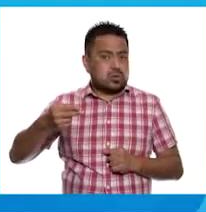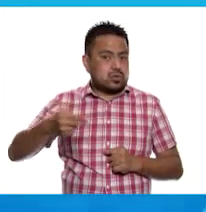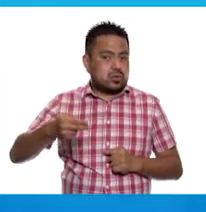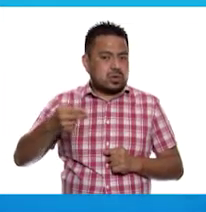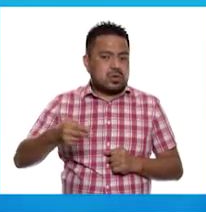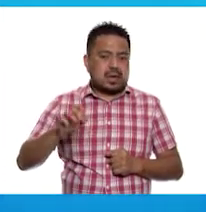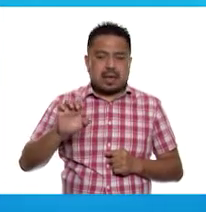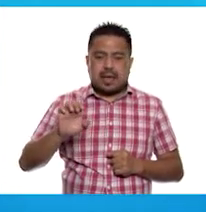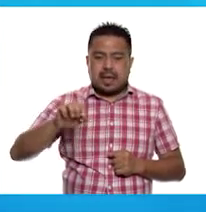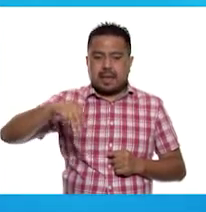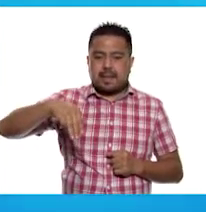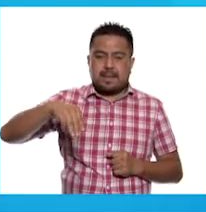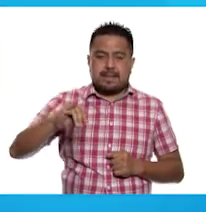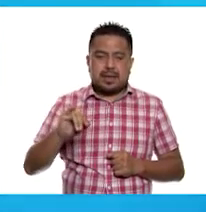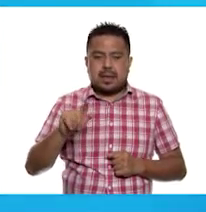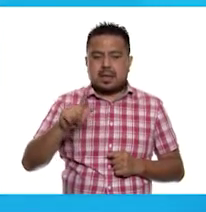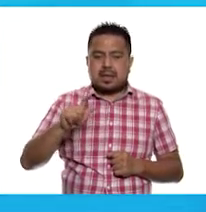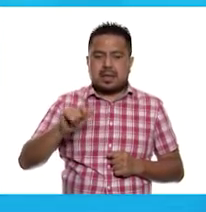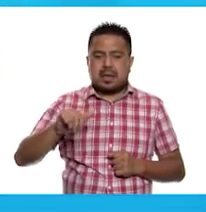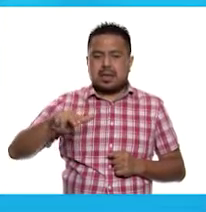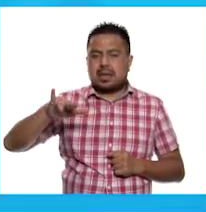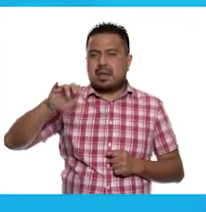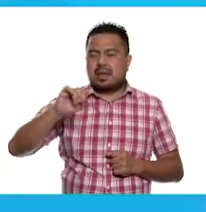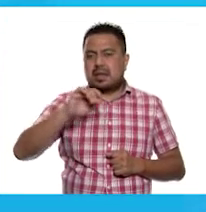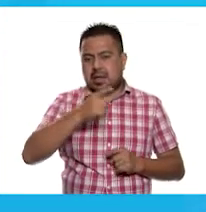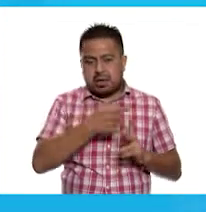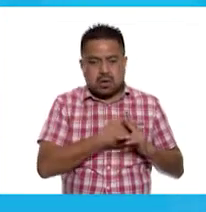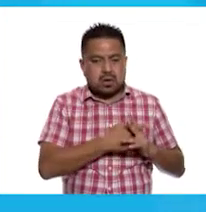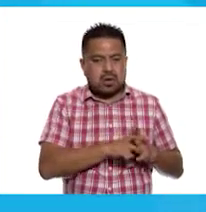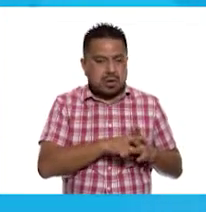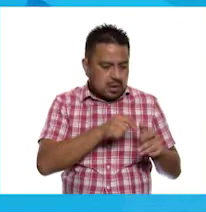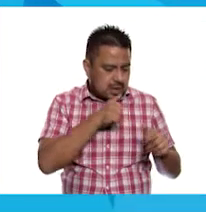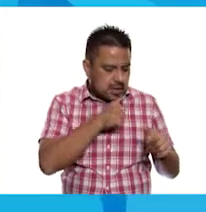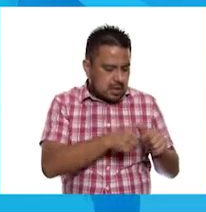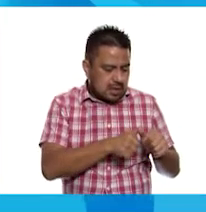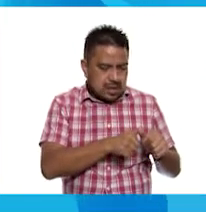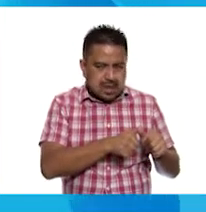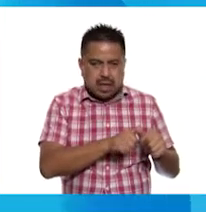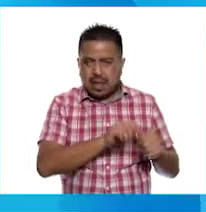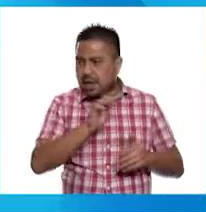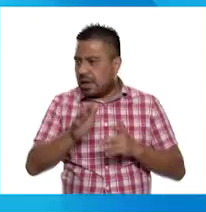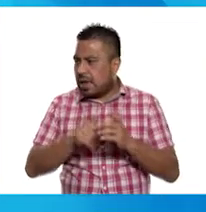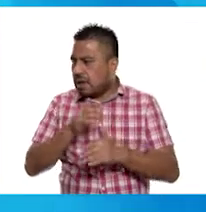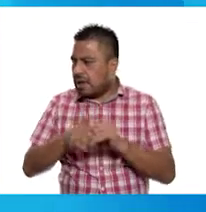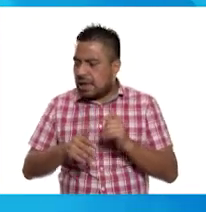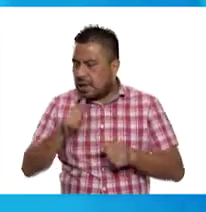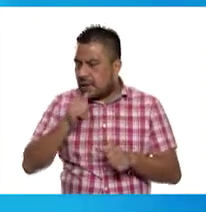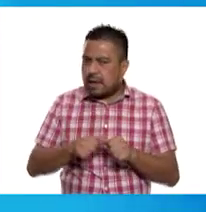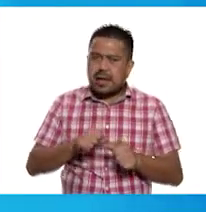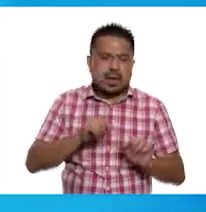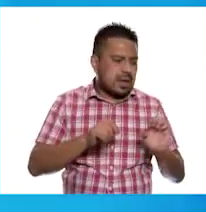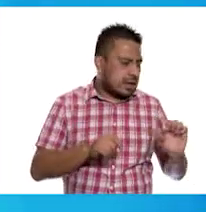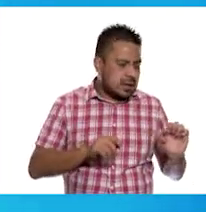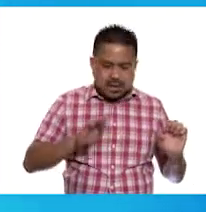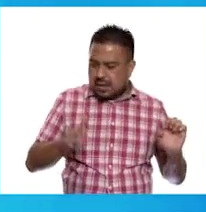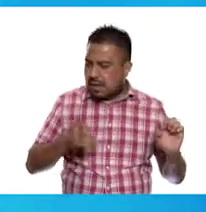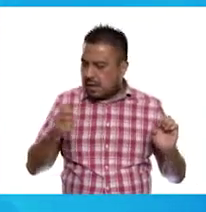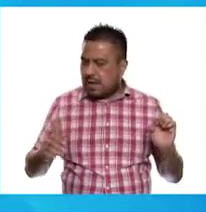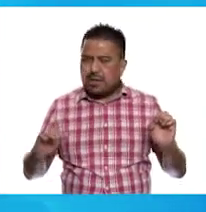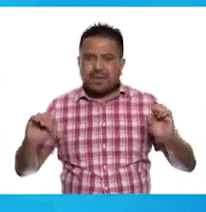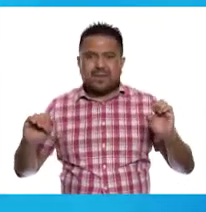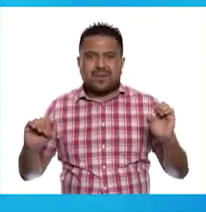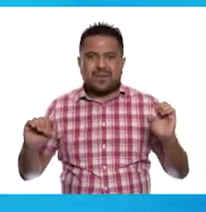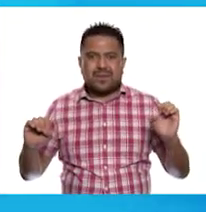de Emiliano comienza y termina con una vocal. Empieza con E y termina